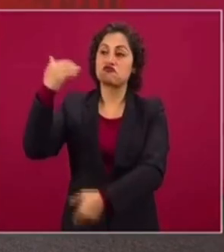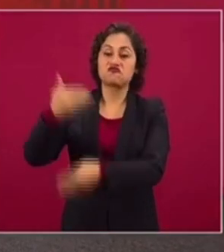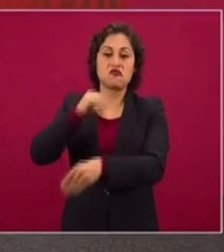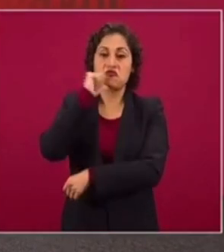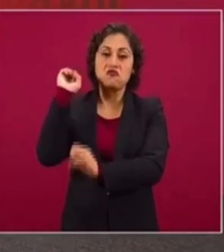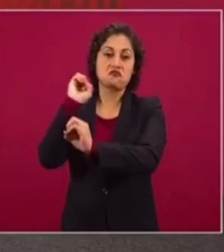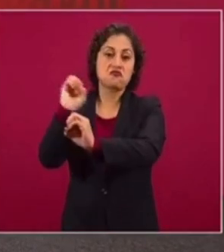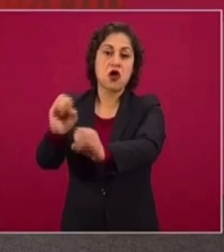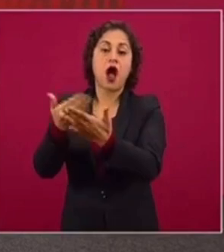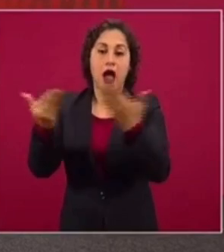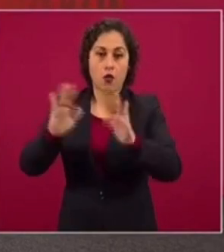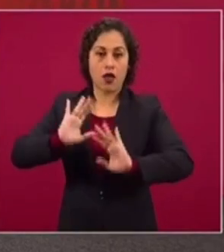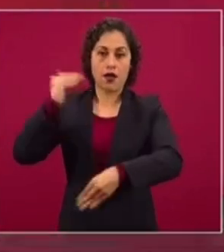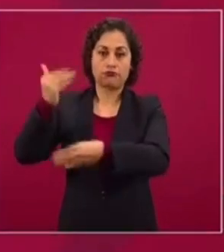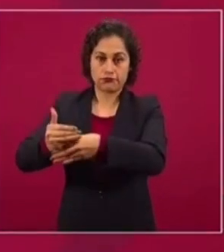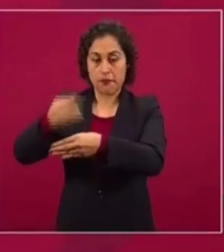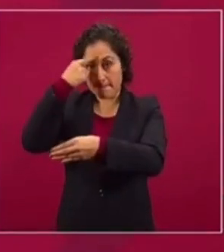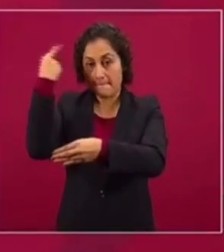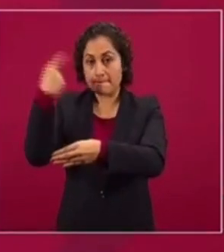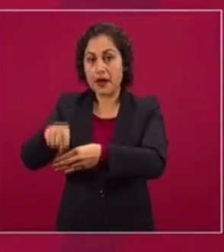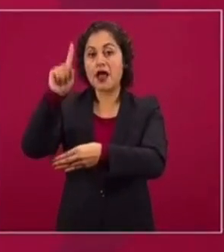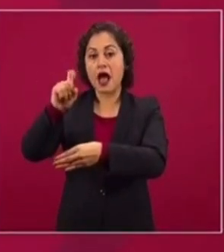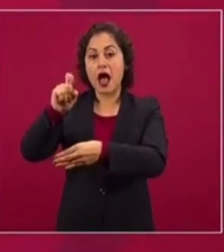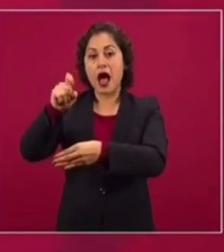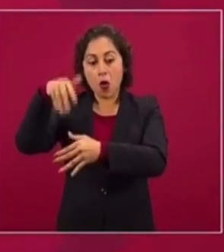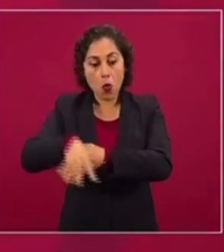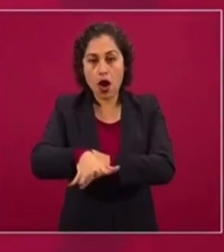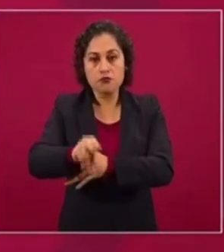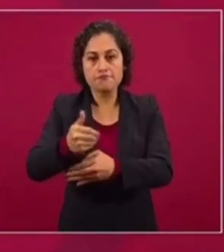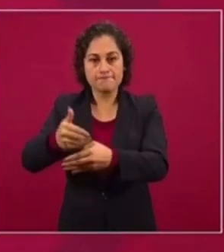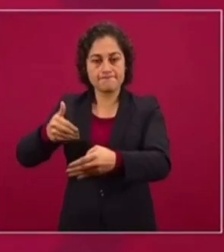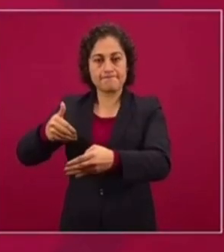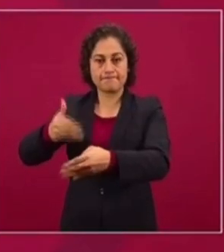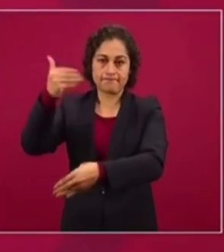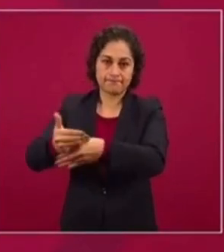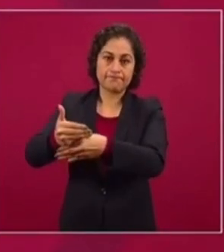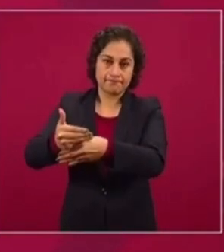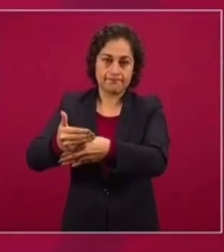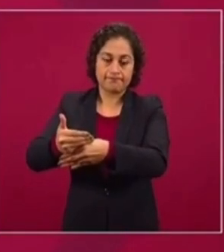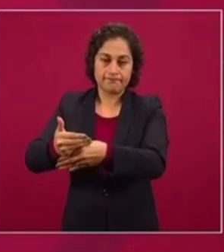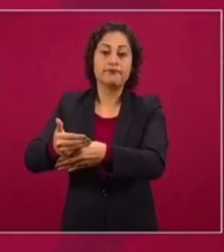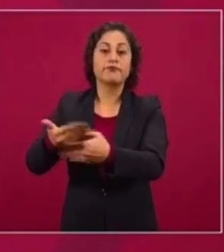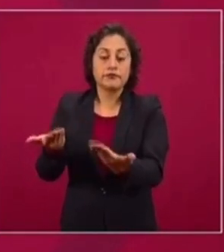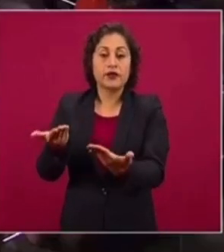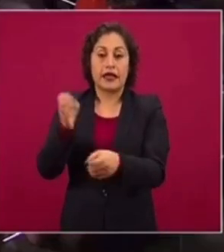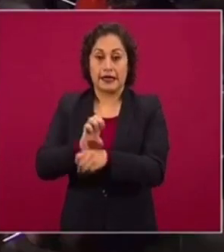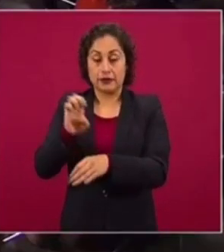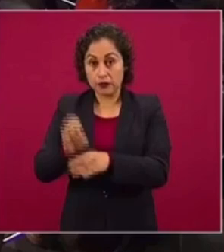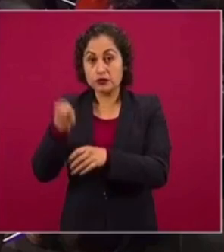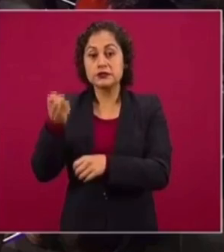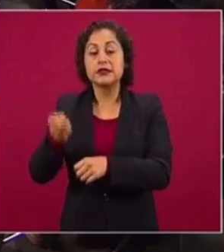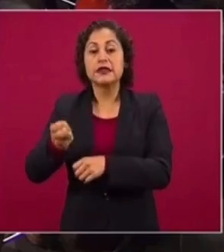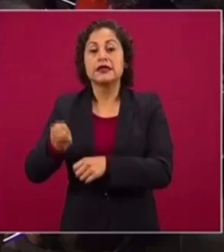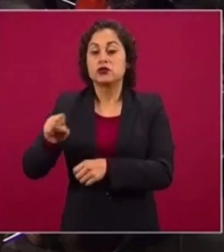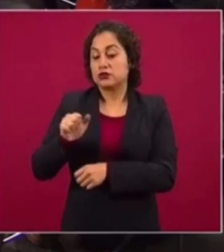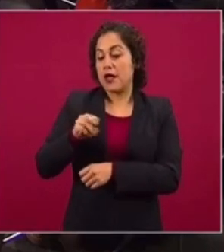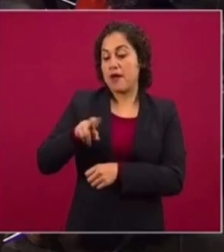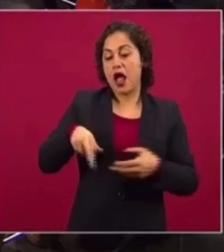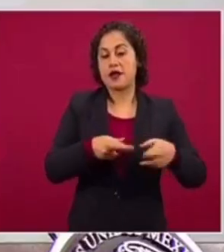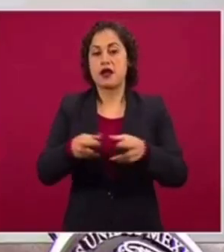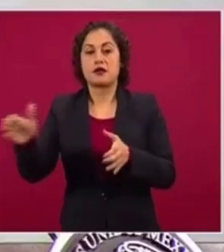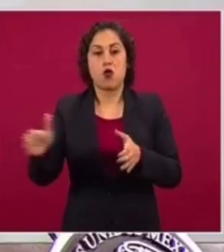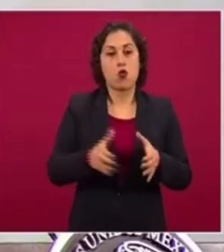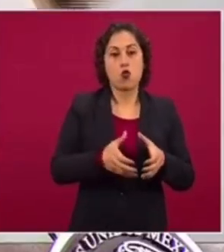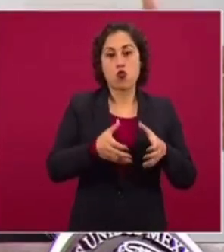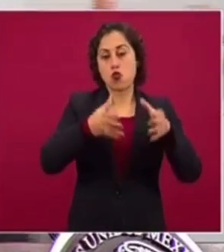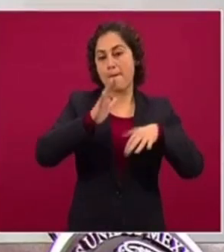para quitarle agua a Villahermosa. Y esto significó más agua por el Samaria hacia la zona